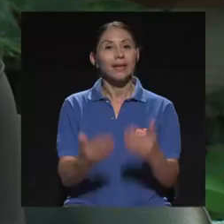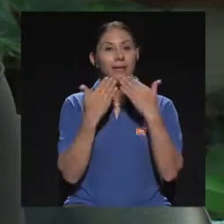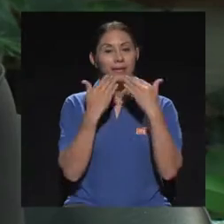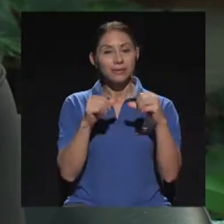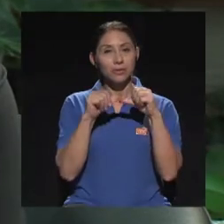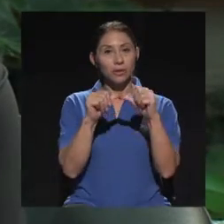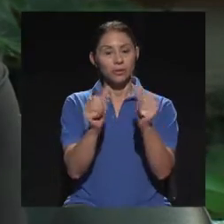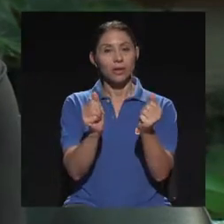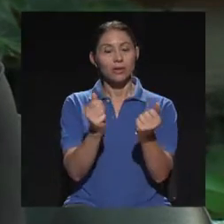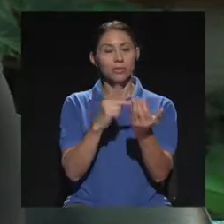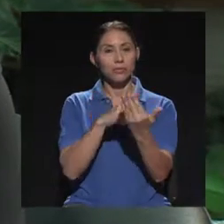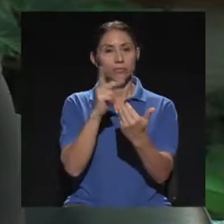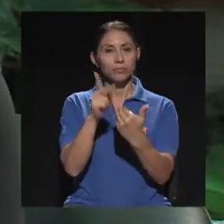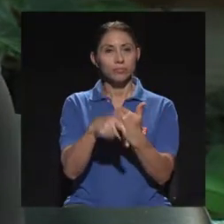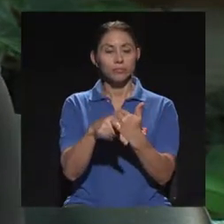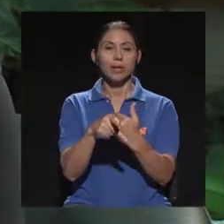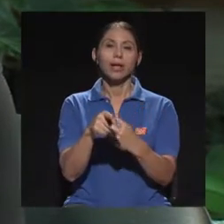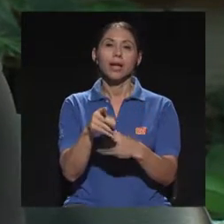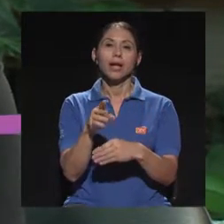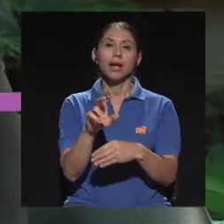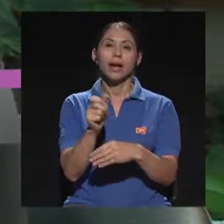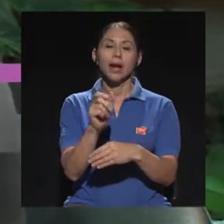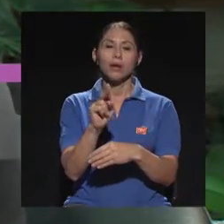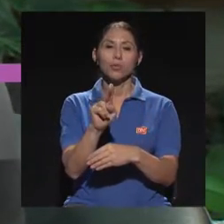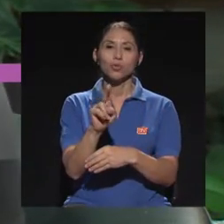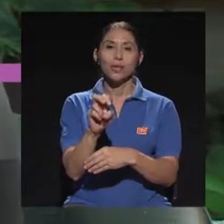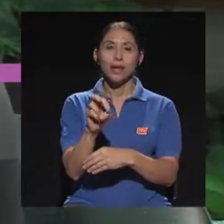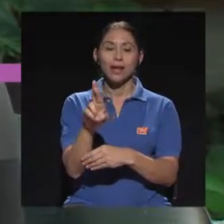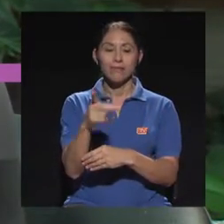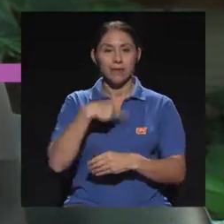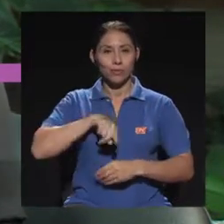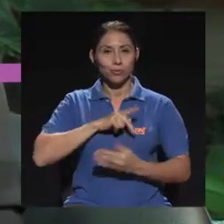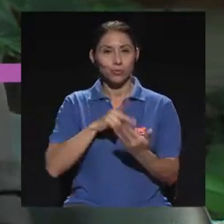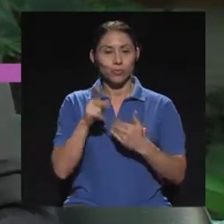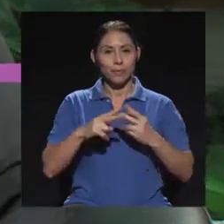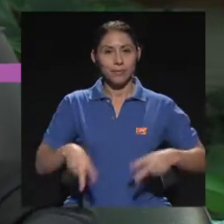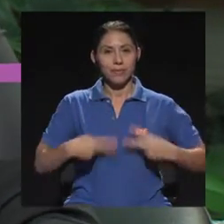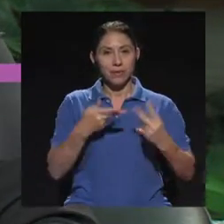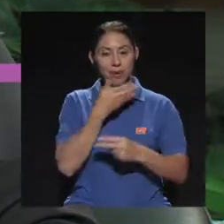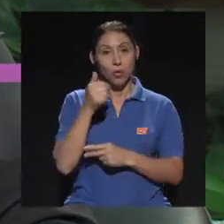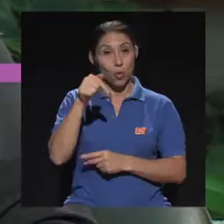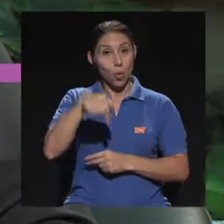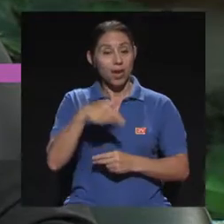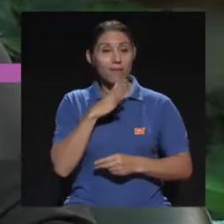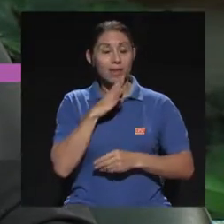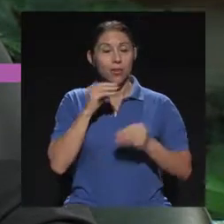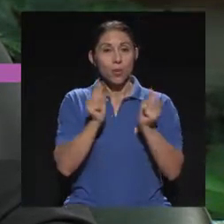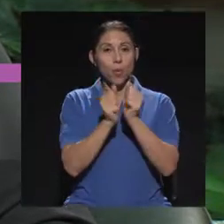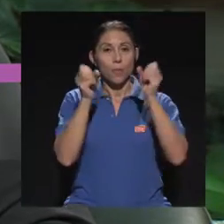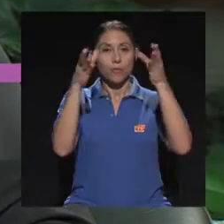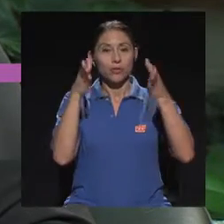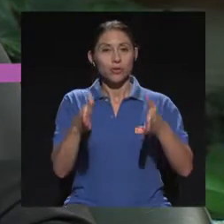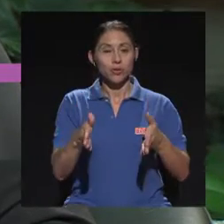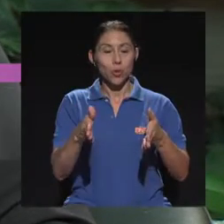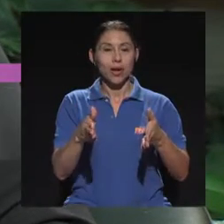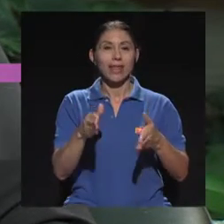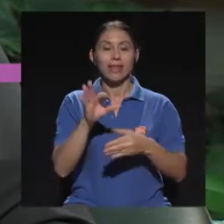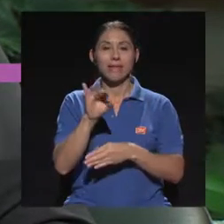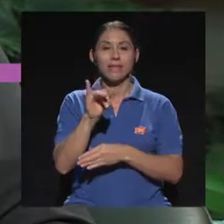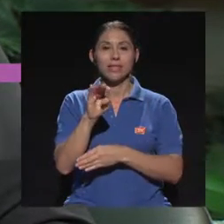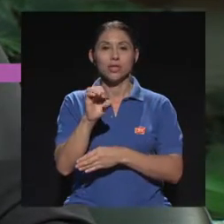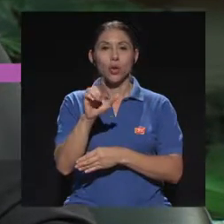Gracias por continuar en sintonía de su canal UCR. Somos Vivir Mejor. Estamos conversando este día con la profesora catedrática de